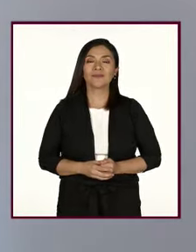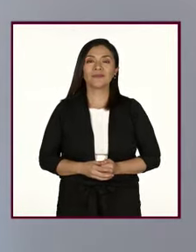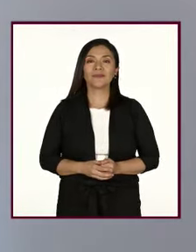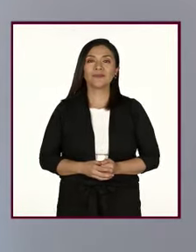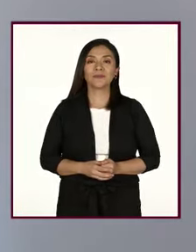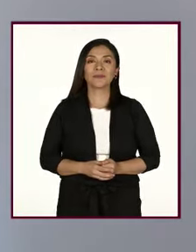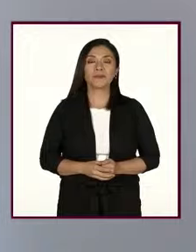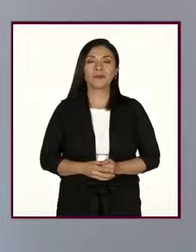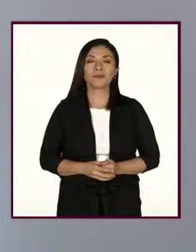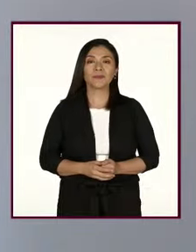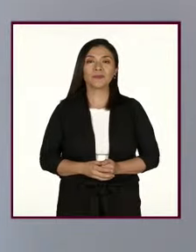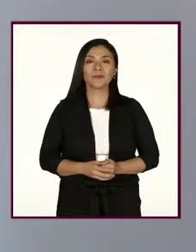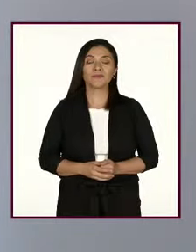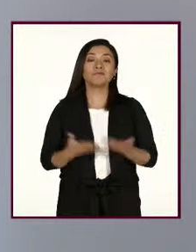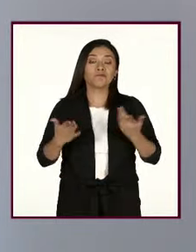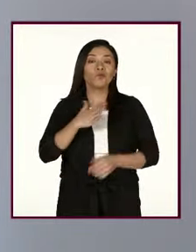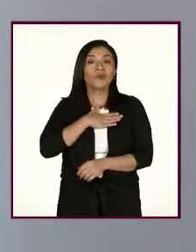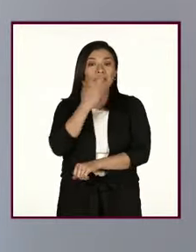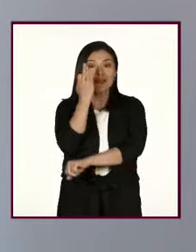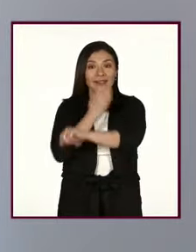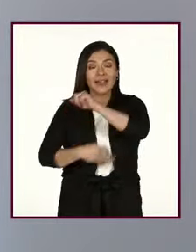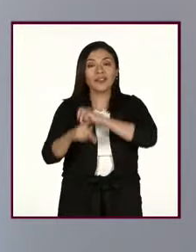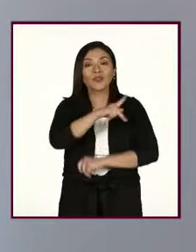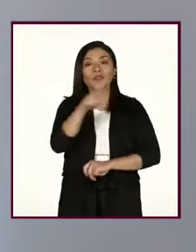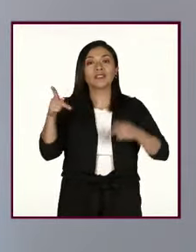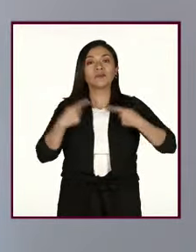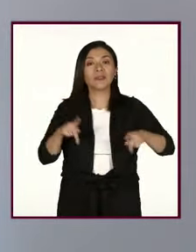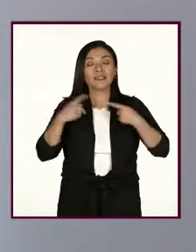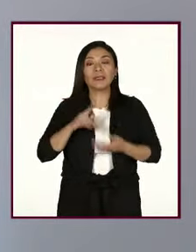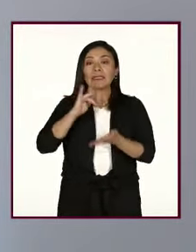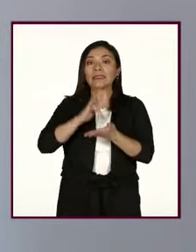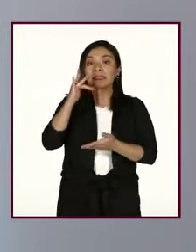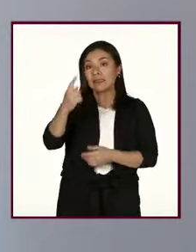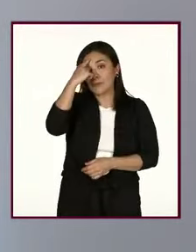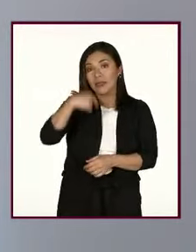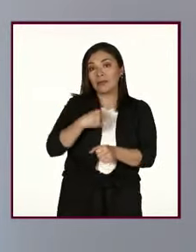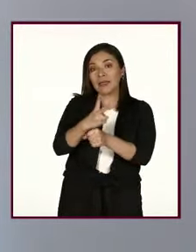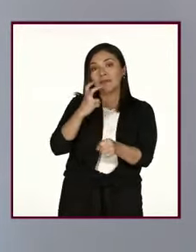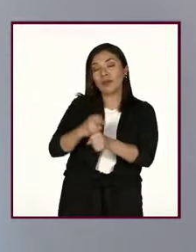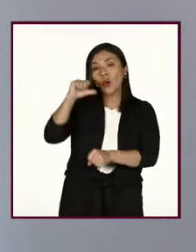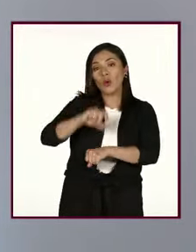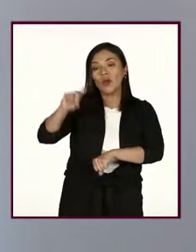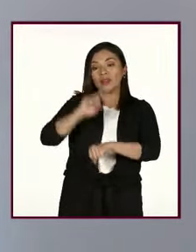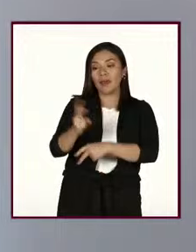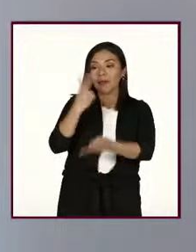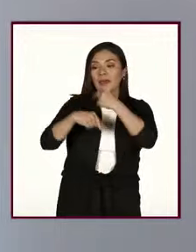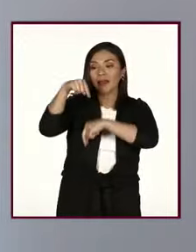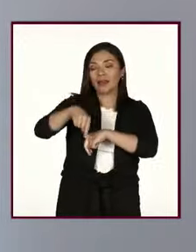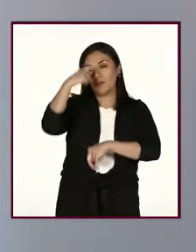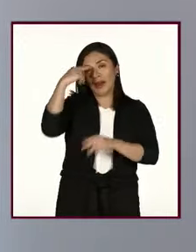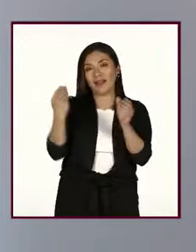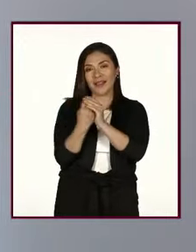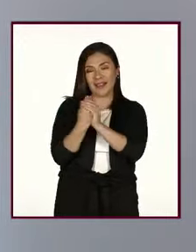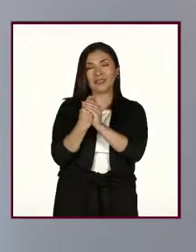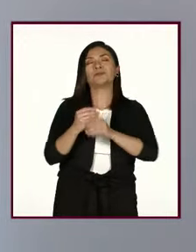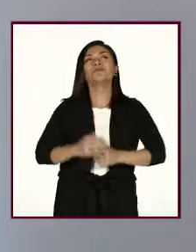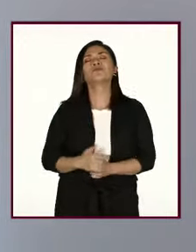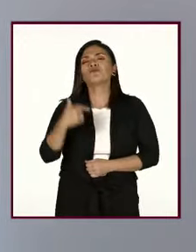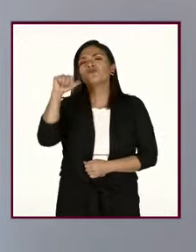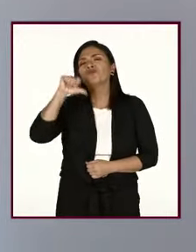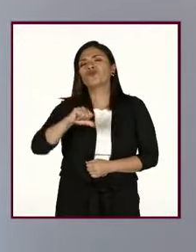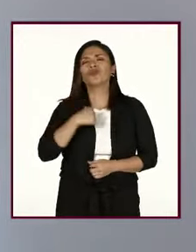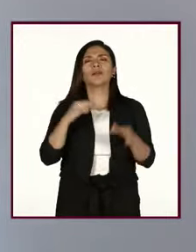Pues bien, muy buenas tardes a todas. Gracias por la invitación a participar en este seminario. Queremos